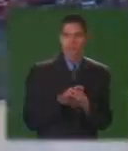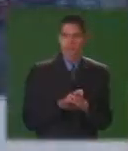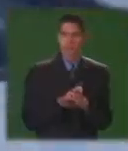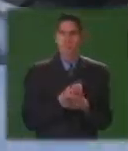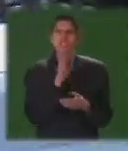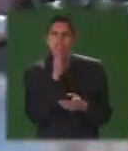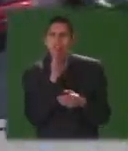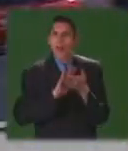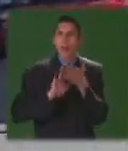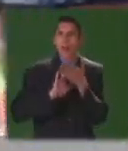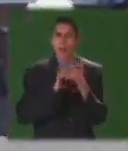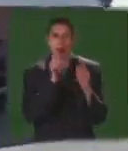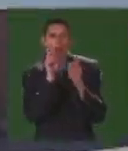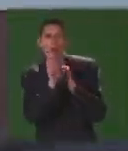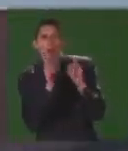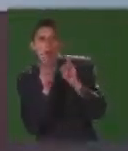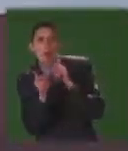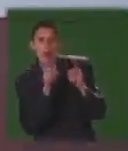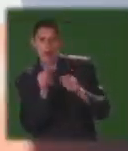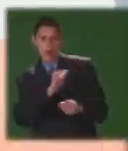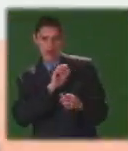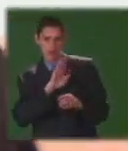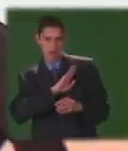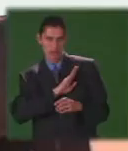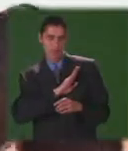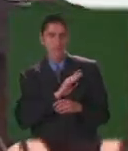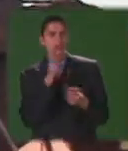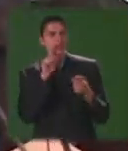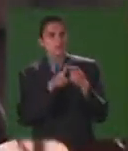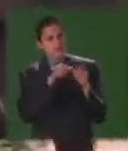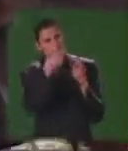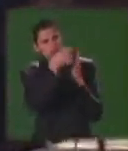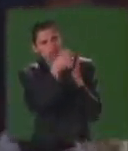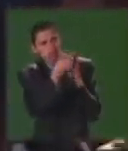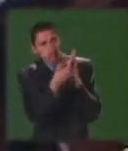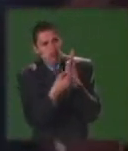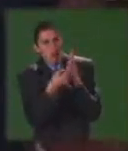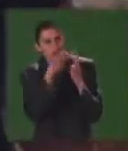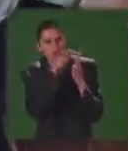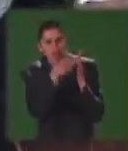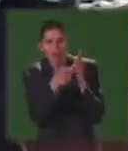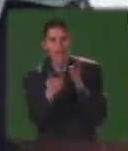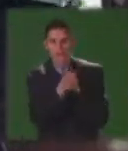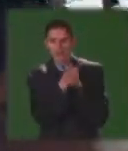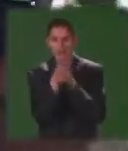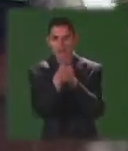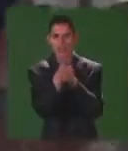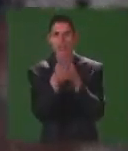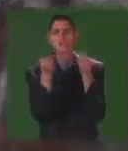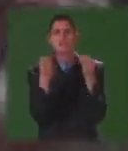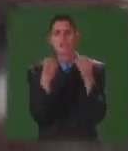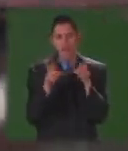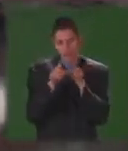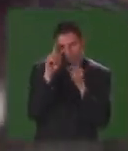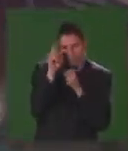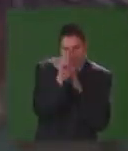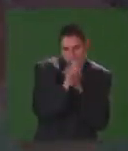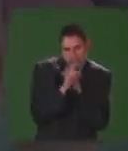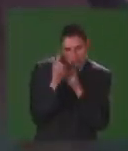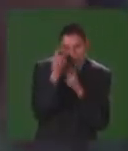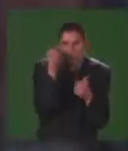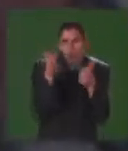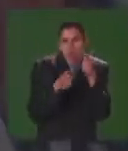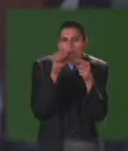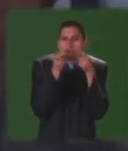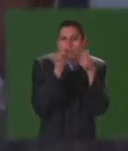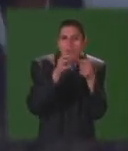alcalde para puntualizar algunas cosas que nos servirán de guía a la hora de analizar las necesidades pedagógicas especiales en la región